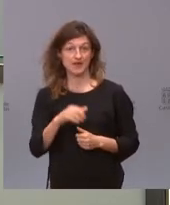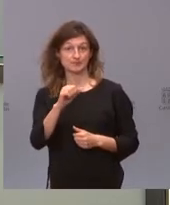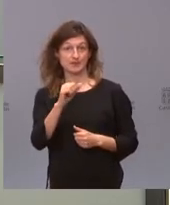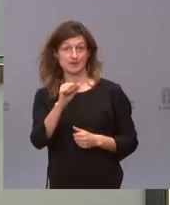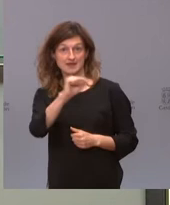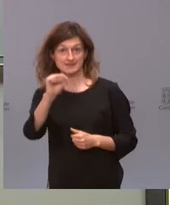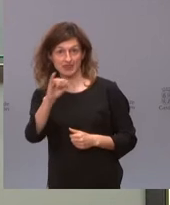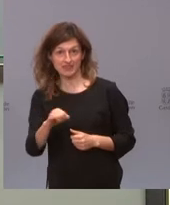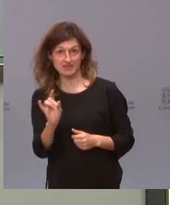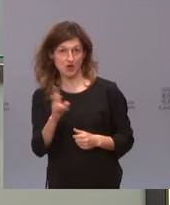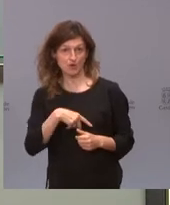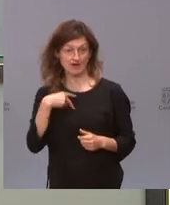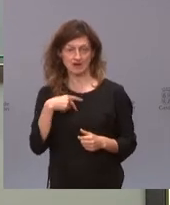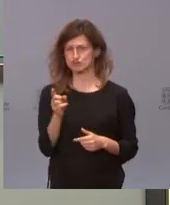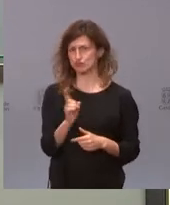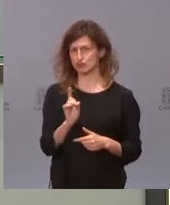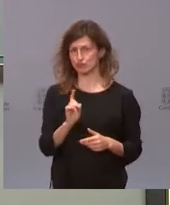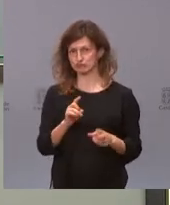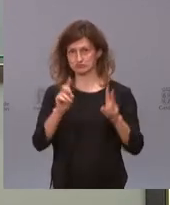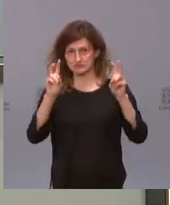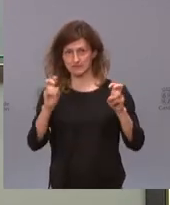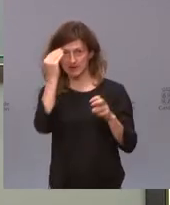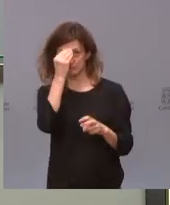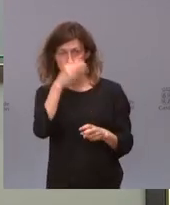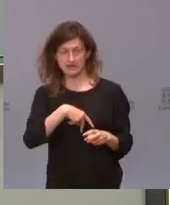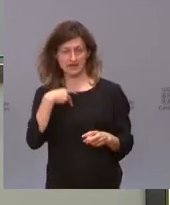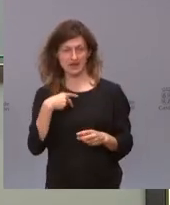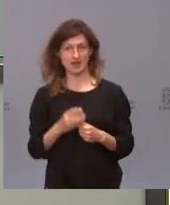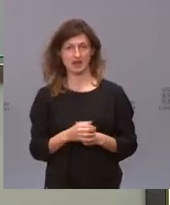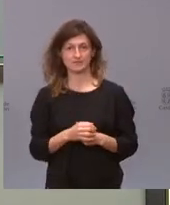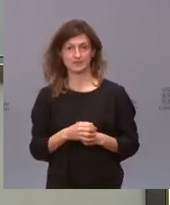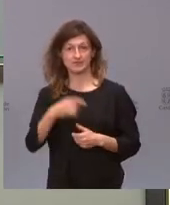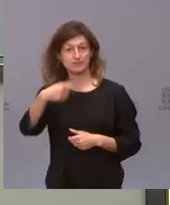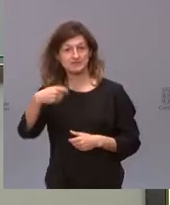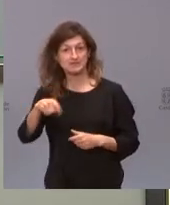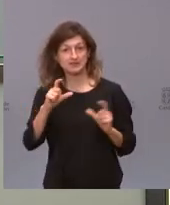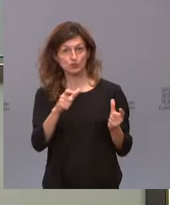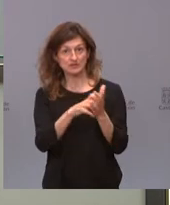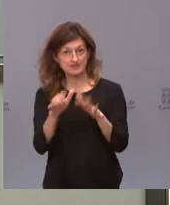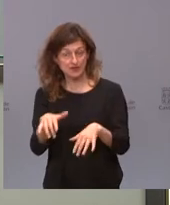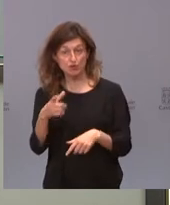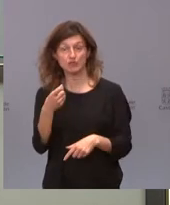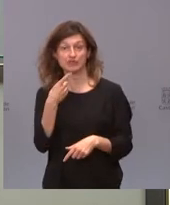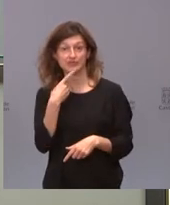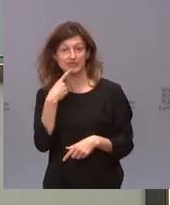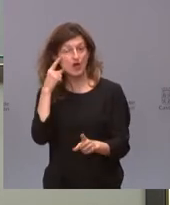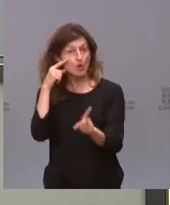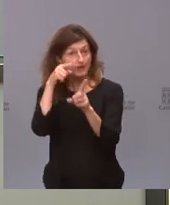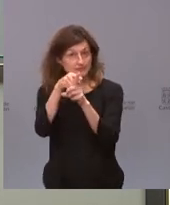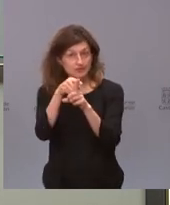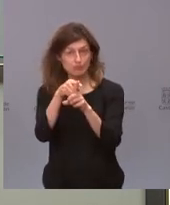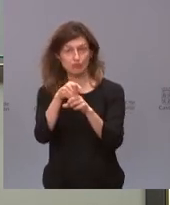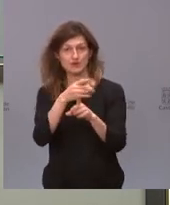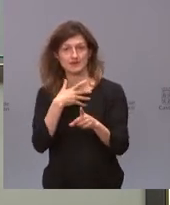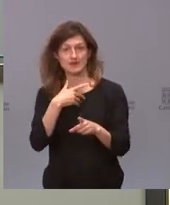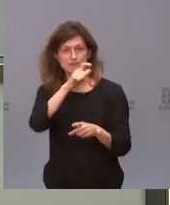No, no, no, es generalizado. Nosotros, como el otro día, el presidente de la Junta sí que nos dijo que el objetivo era poner